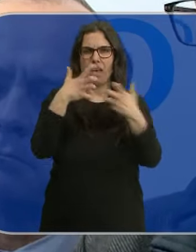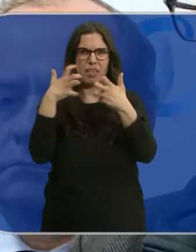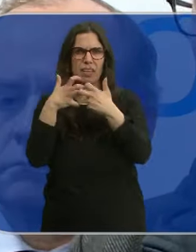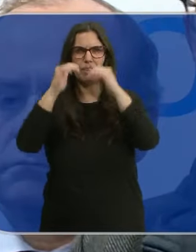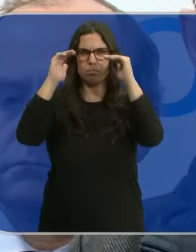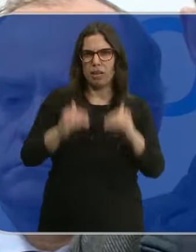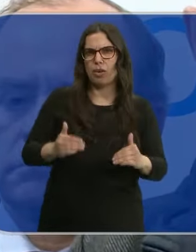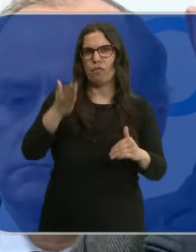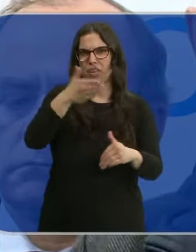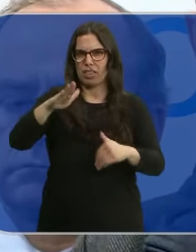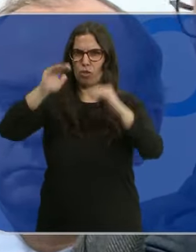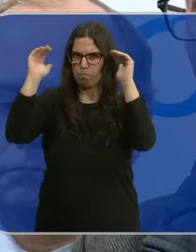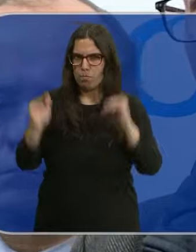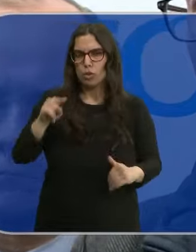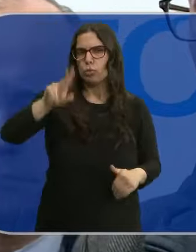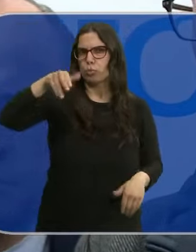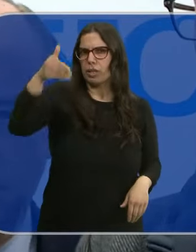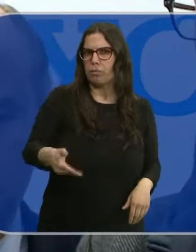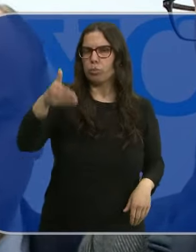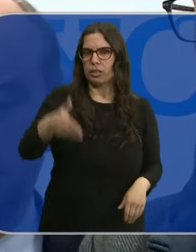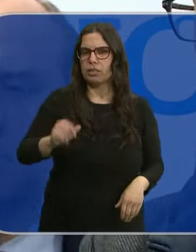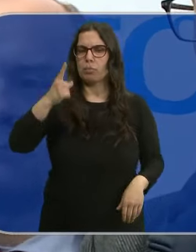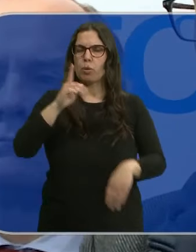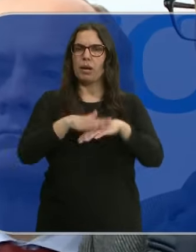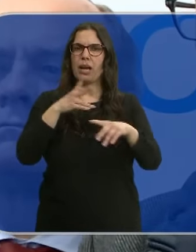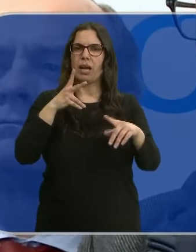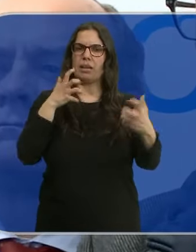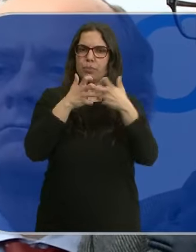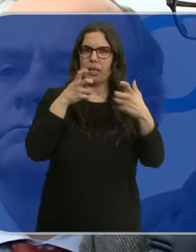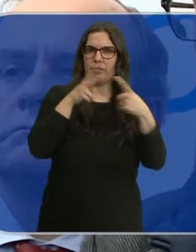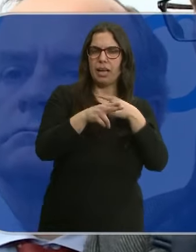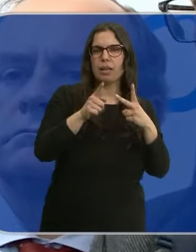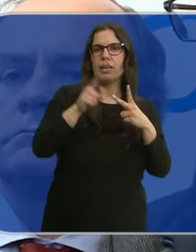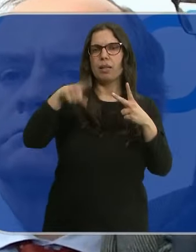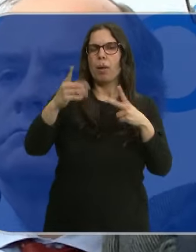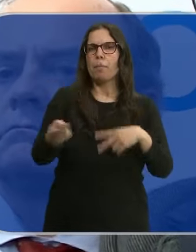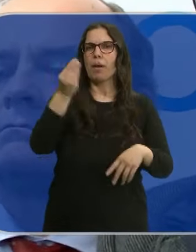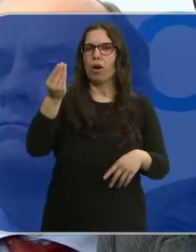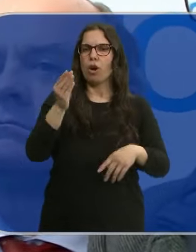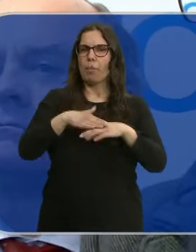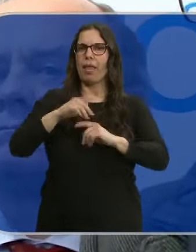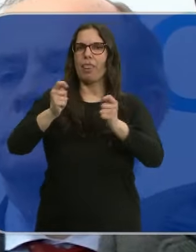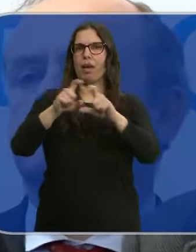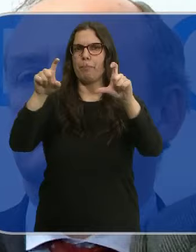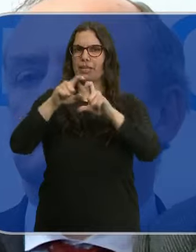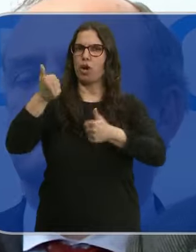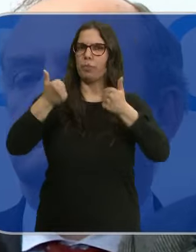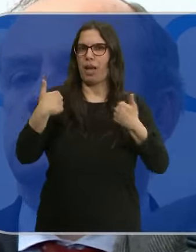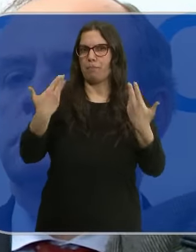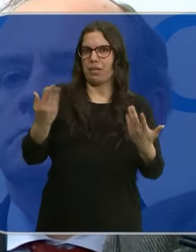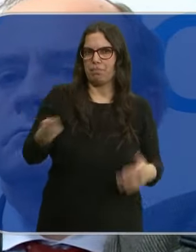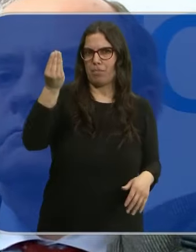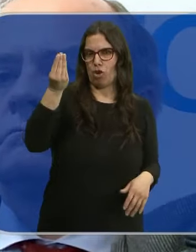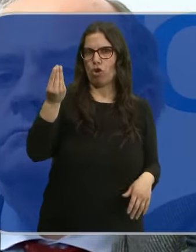siniestralidad. Esta es una parte esencial, no solo para evitar siniestros, sino también como mejora de factor de competitividad de las